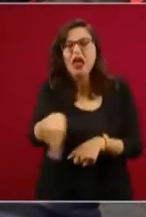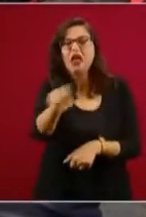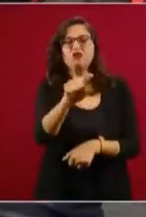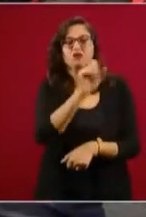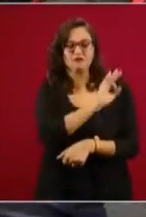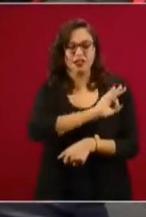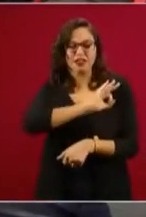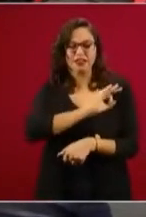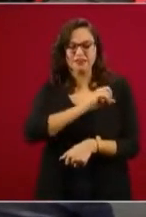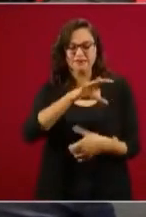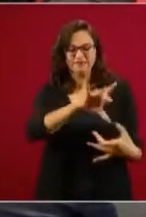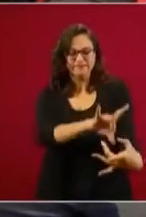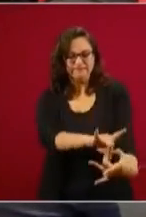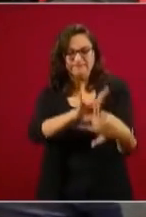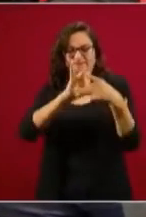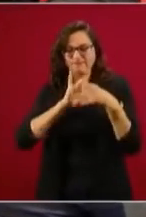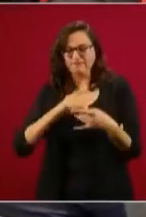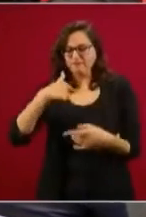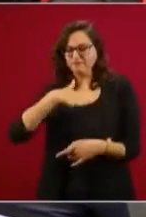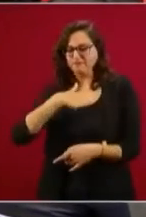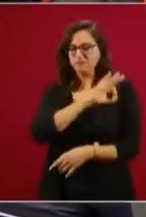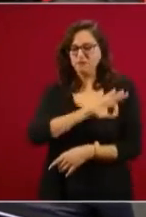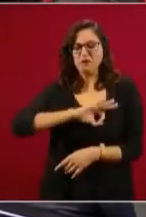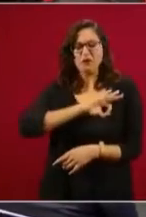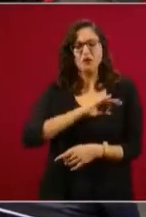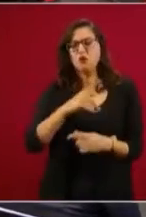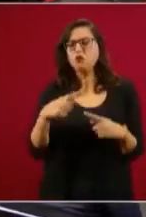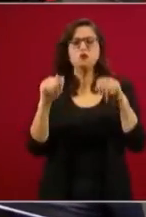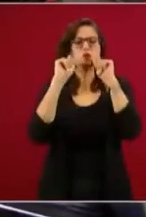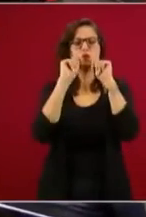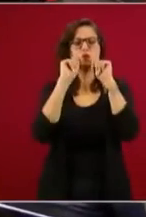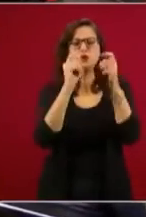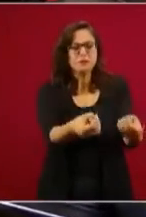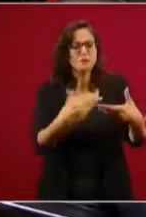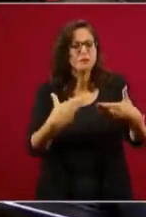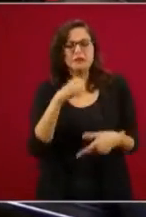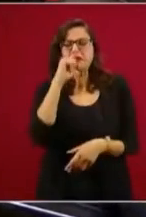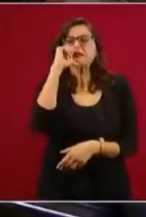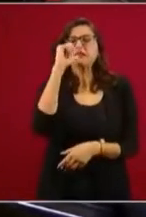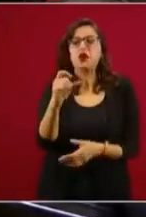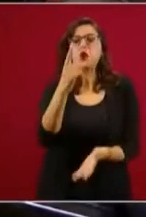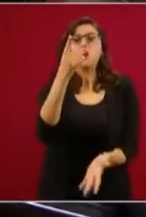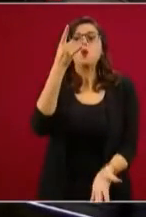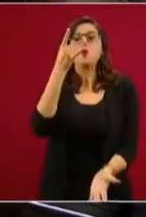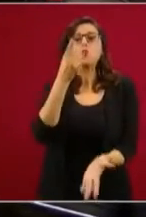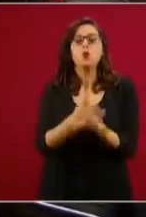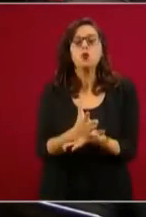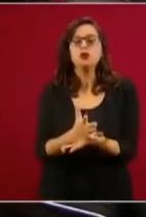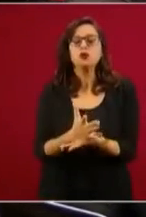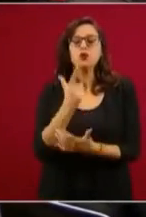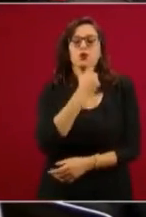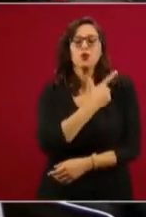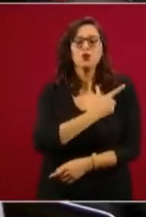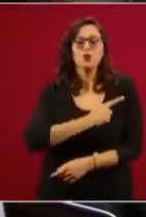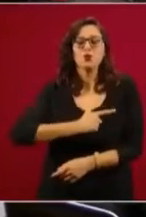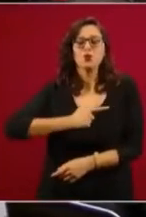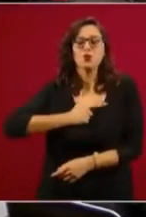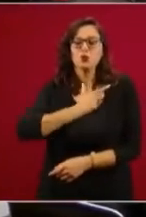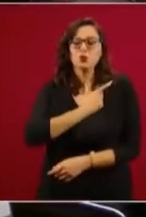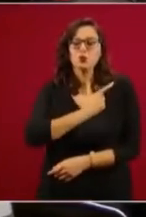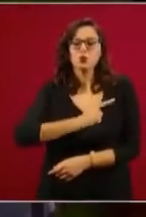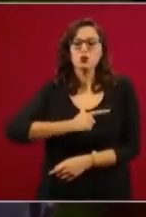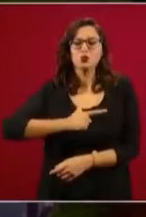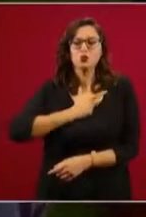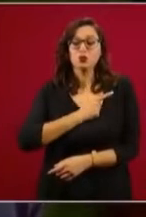mil millones de pesos. ¿Su punto de vista? Sí, yo creo que en ese sentido tiene razón. O sea,